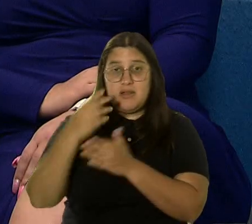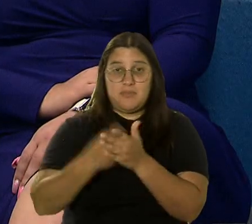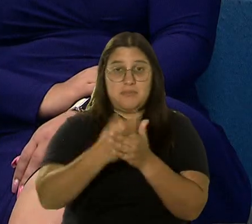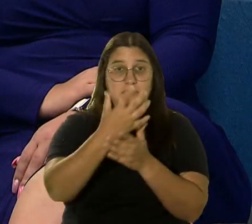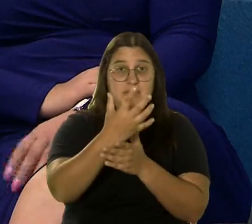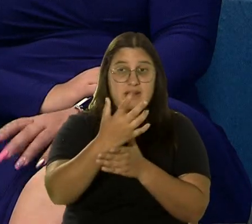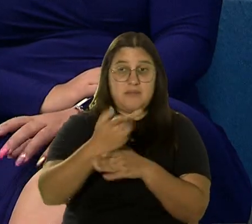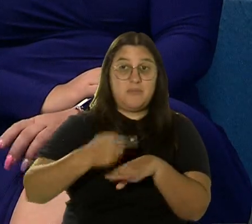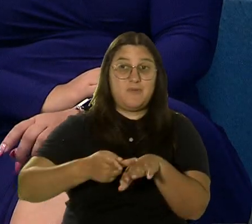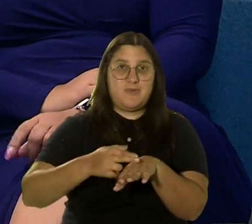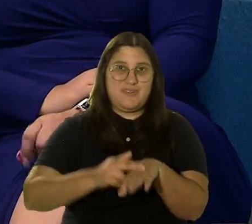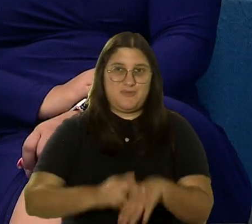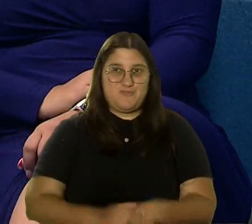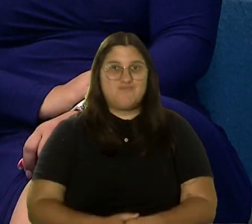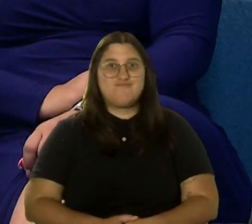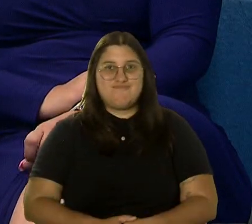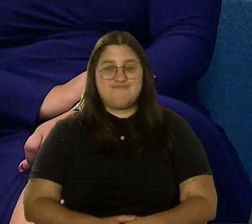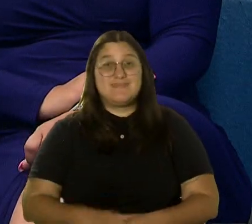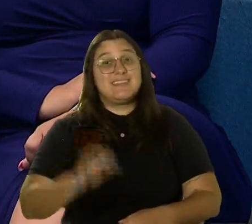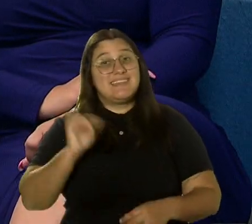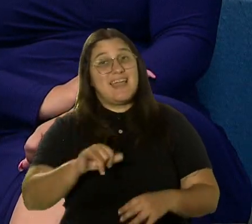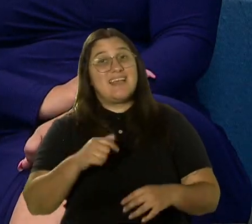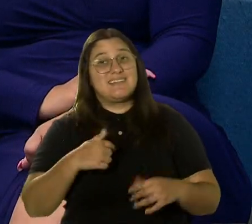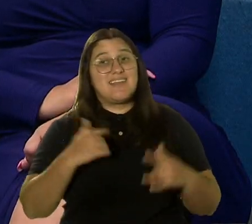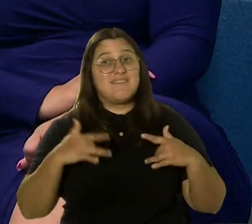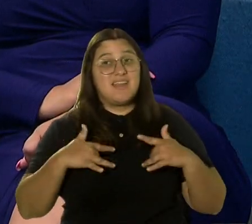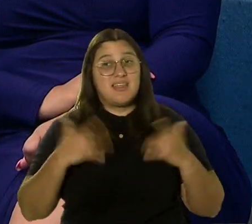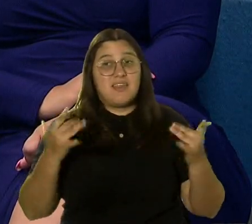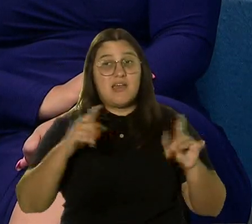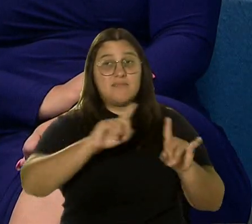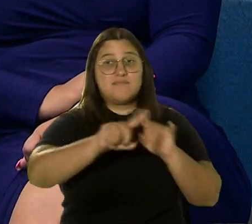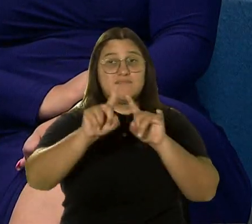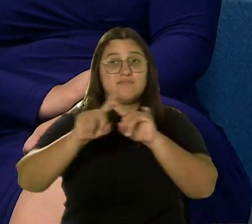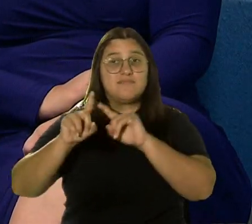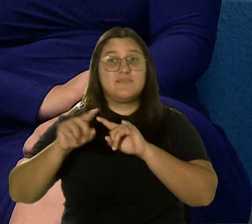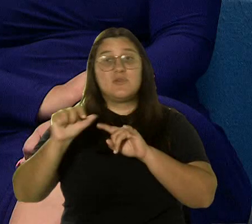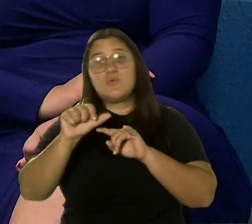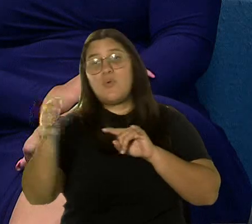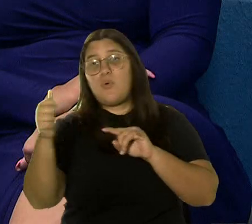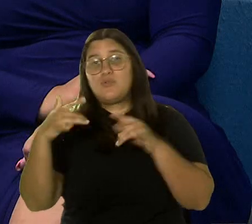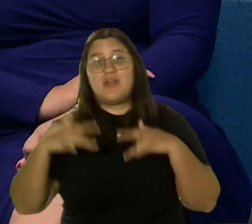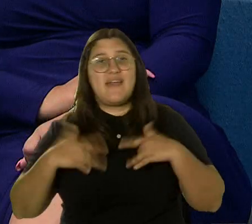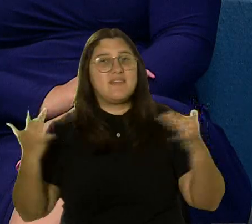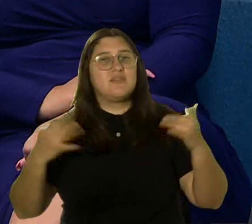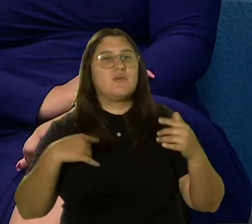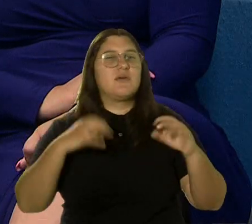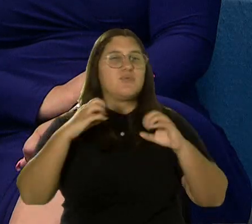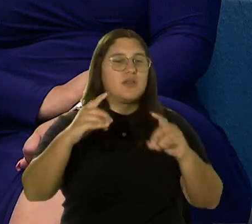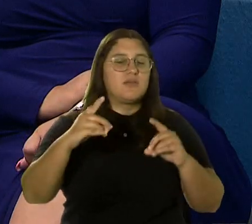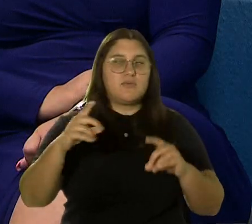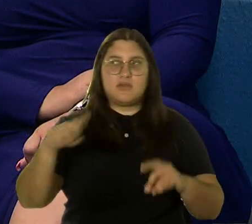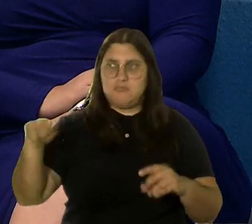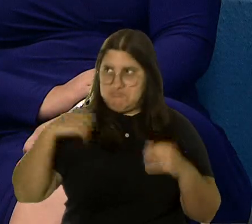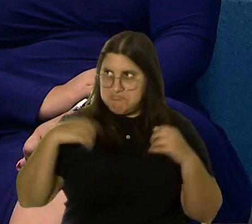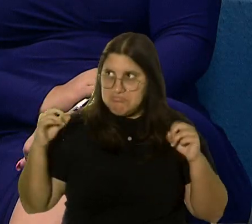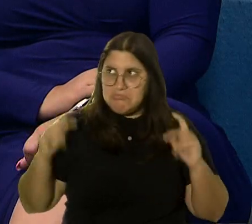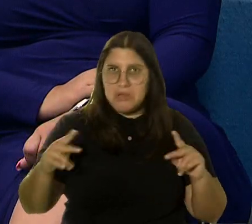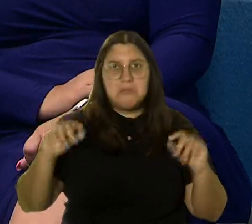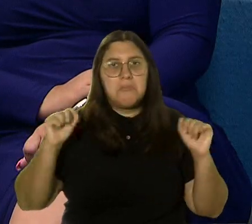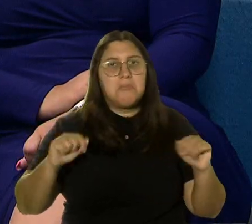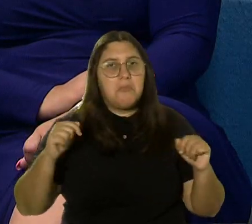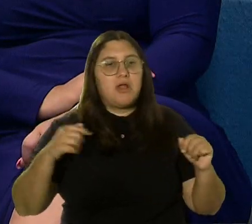Rico. Así que este evento, a diferencia de otros eventos simplemente educativos, tienes la oportunidad de cerrar